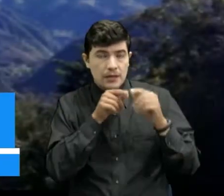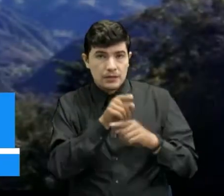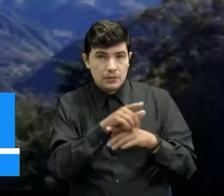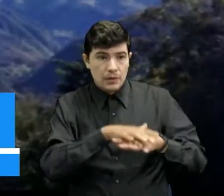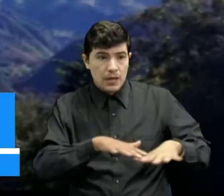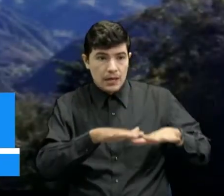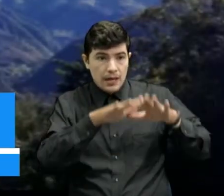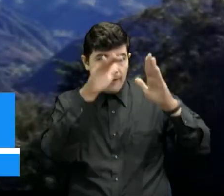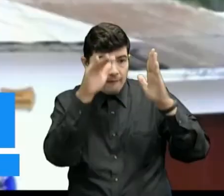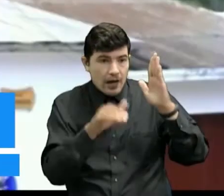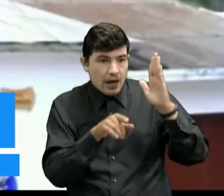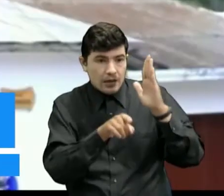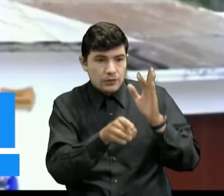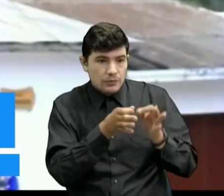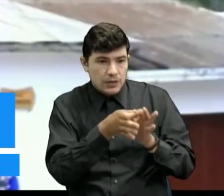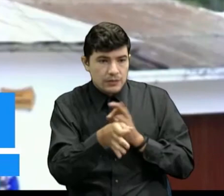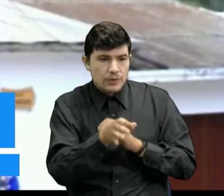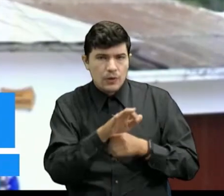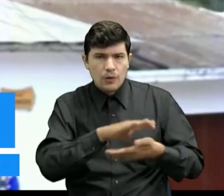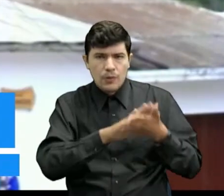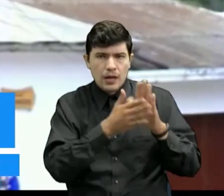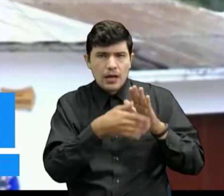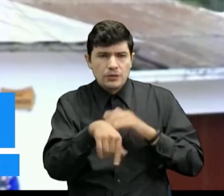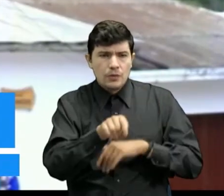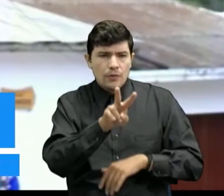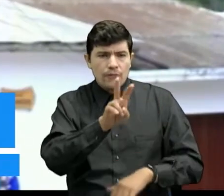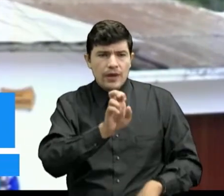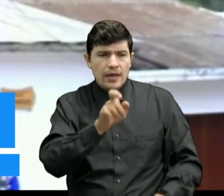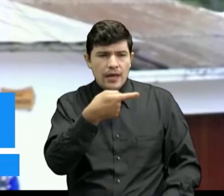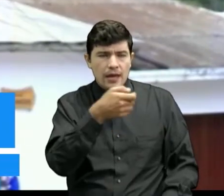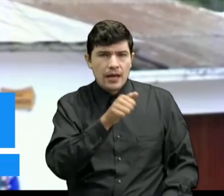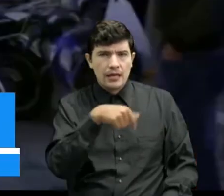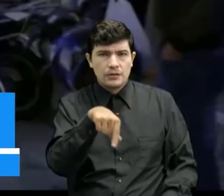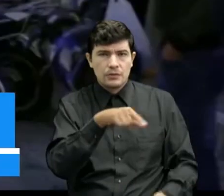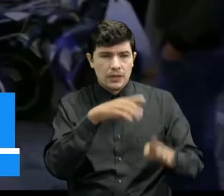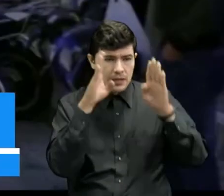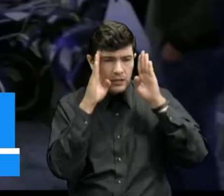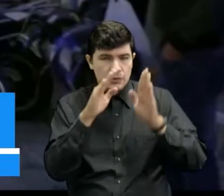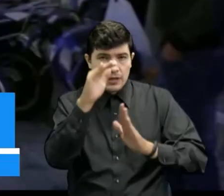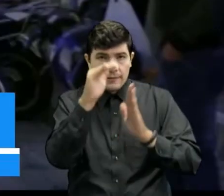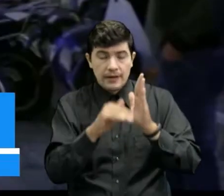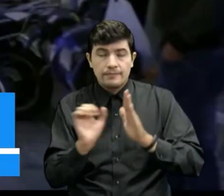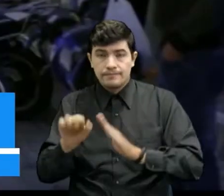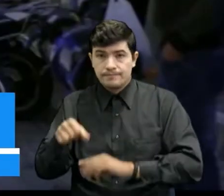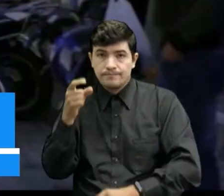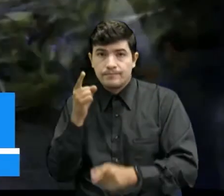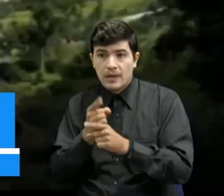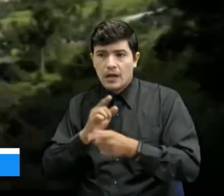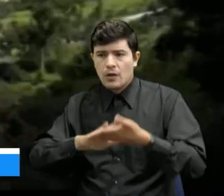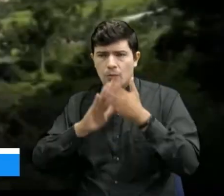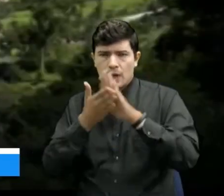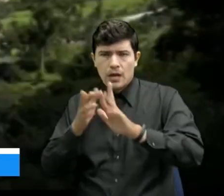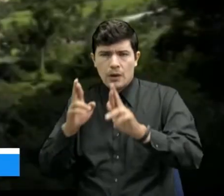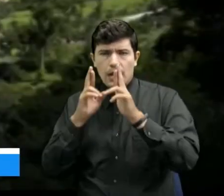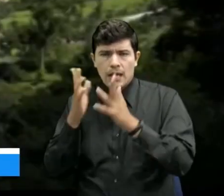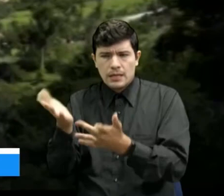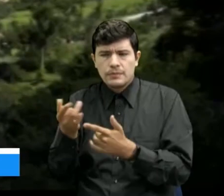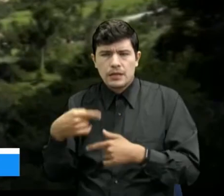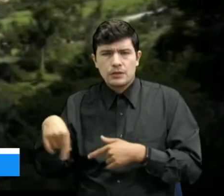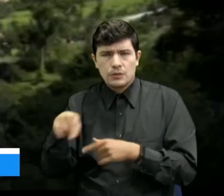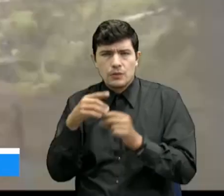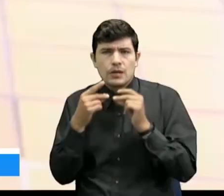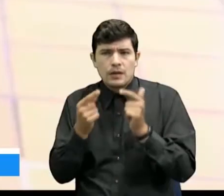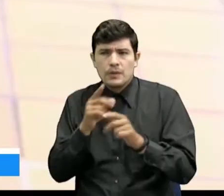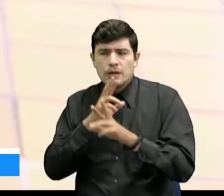como el Corregimiento de la Vega contamos con una cobertura muy baja. La comunidad espera que pronto haya una solución para